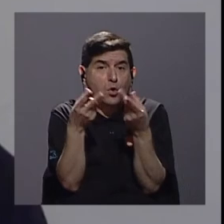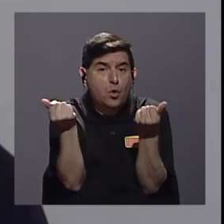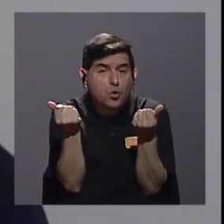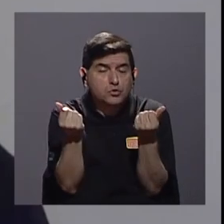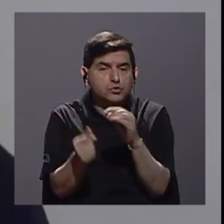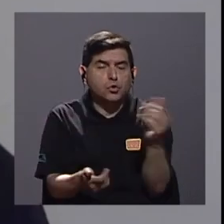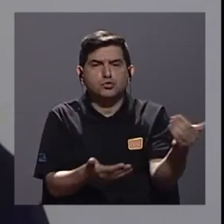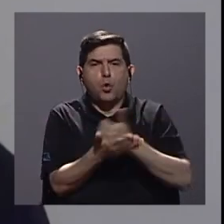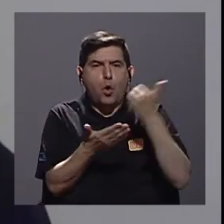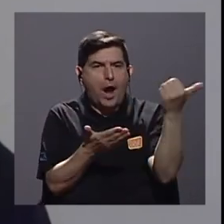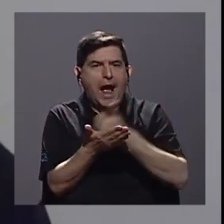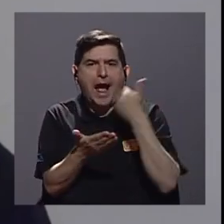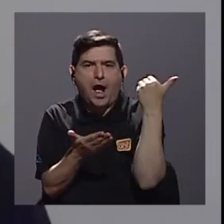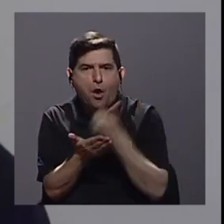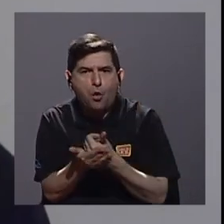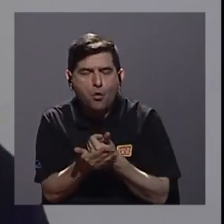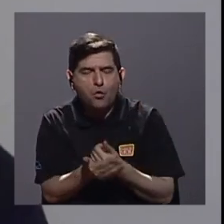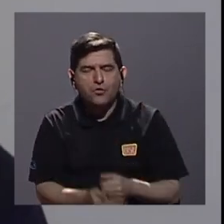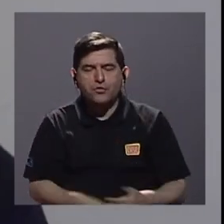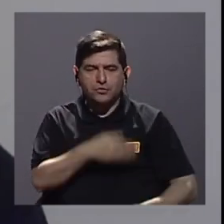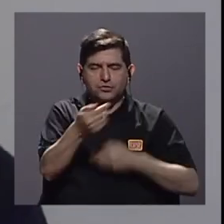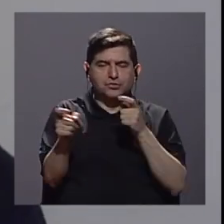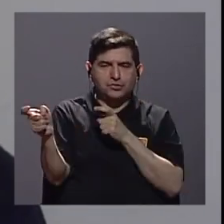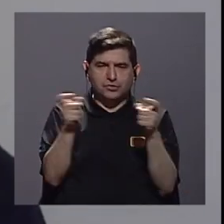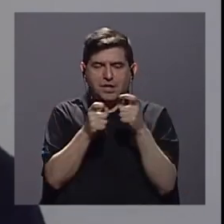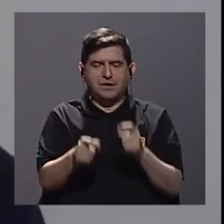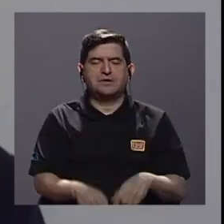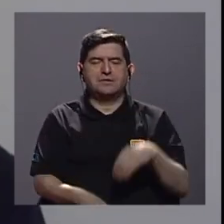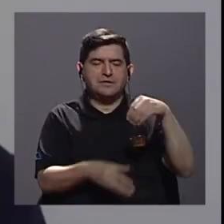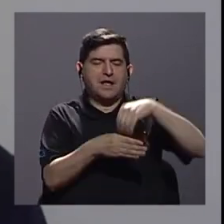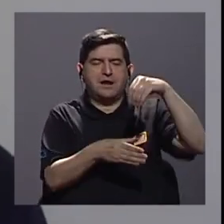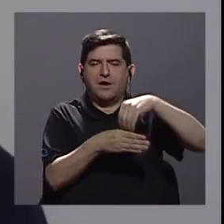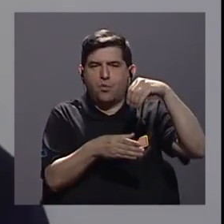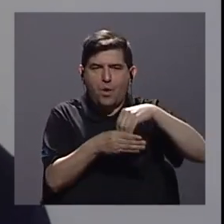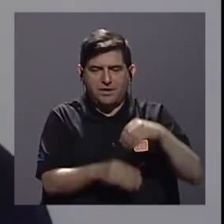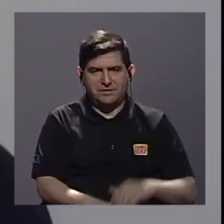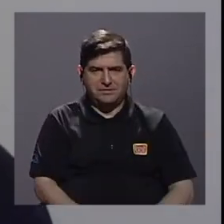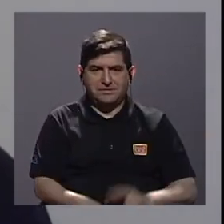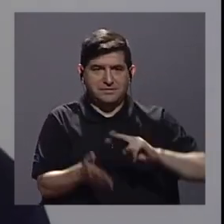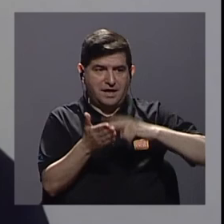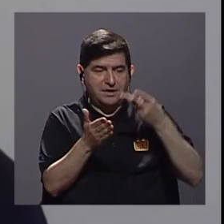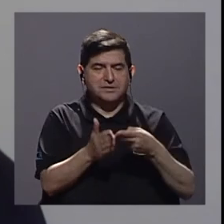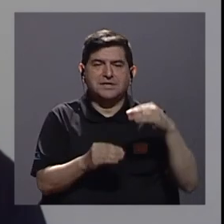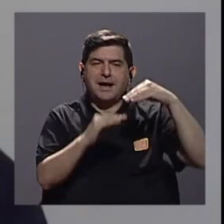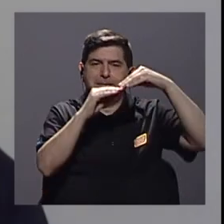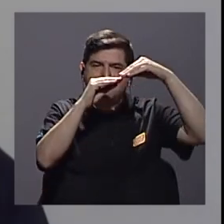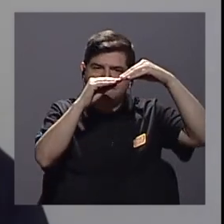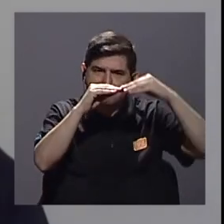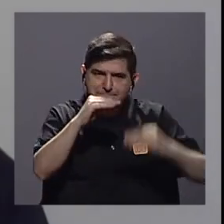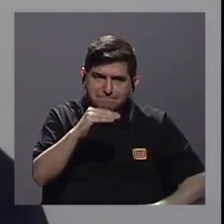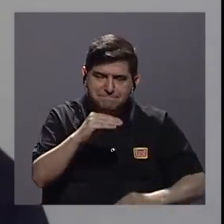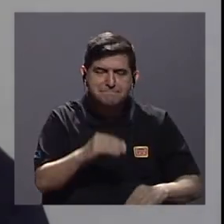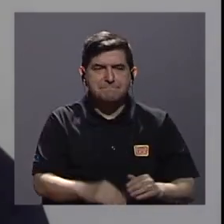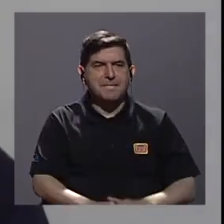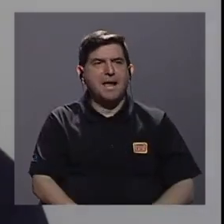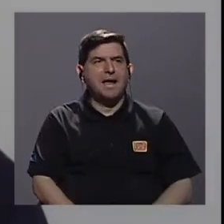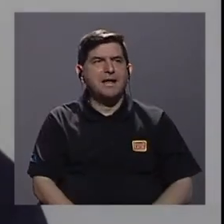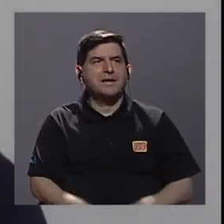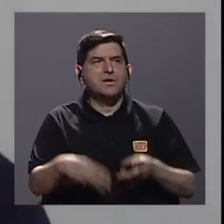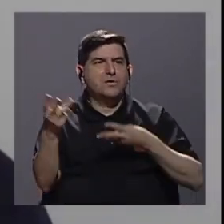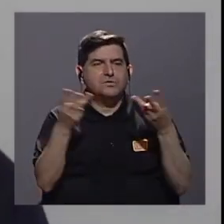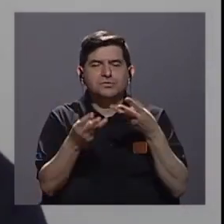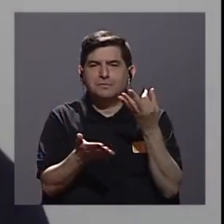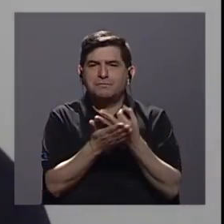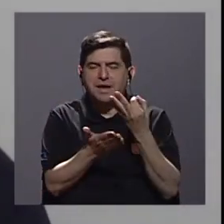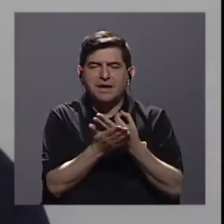ahorros ¿verdad? en costos administrativos del manejo de estas cuentas en lo que es una menor acudir al mercado